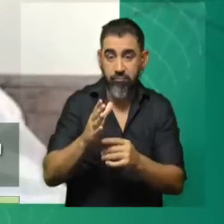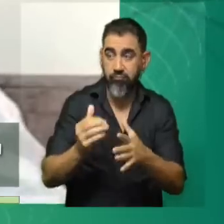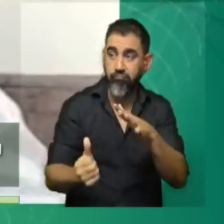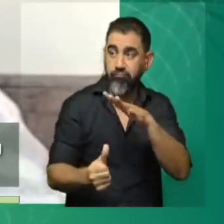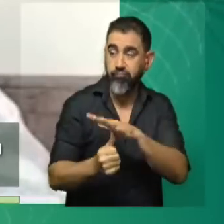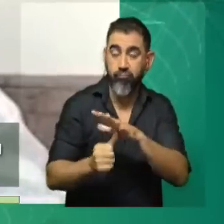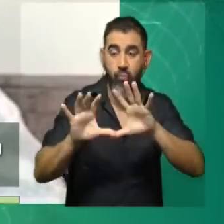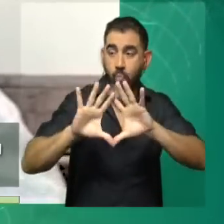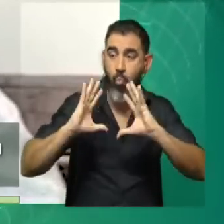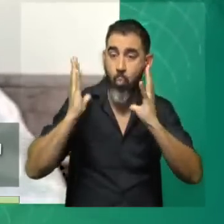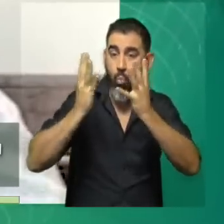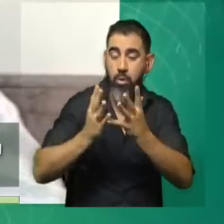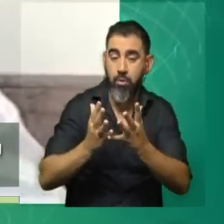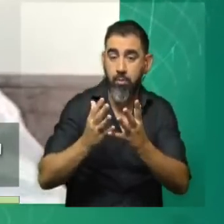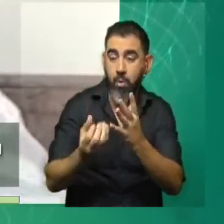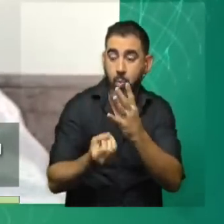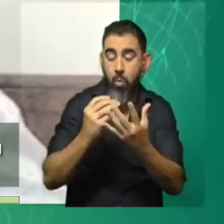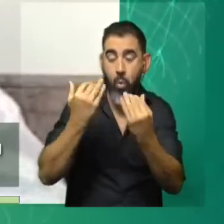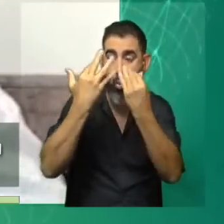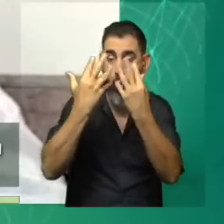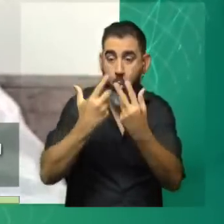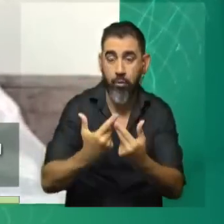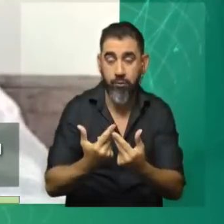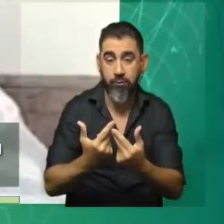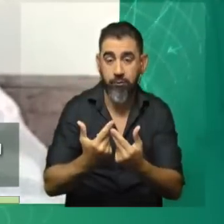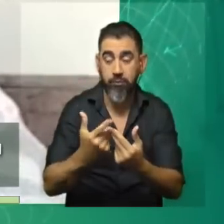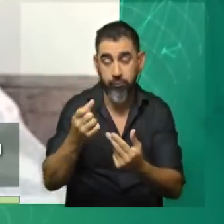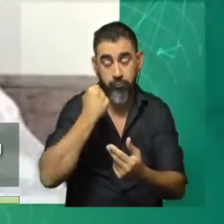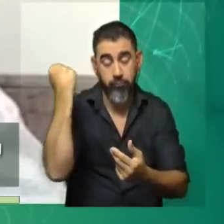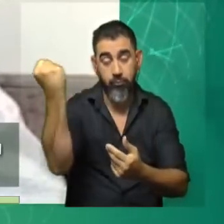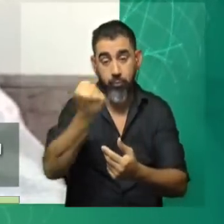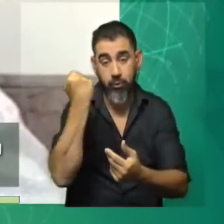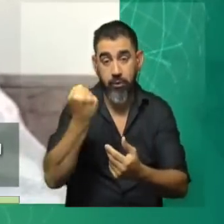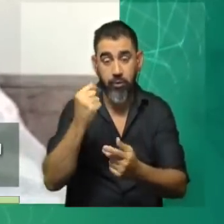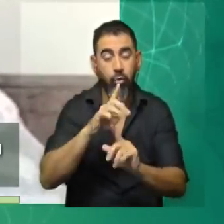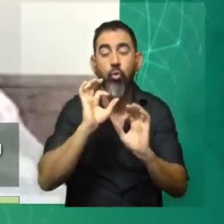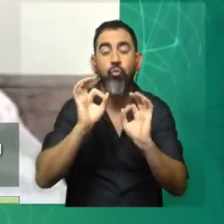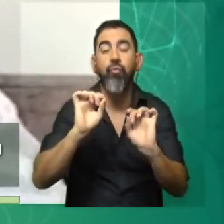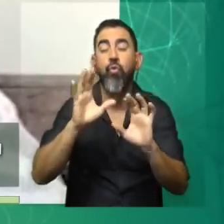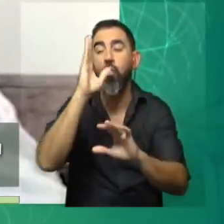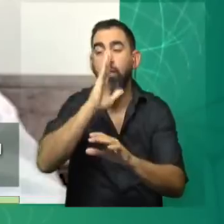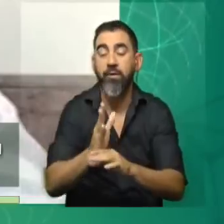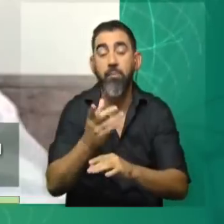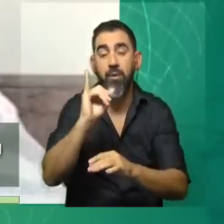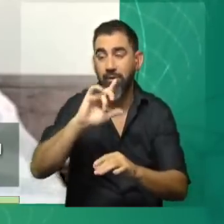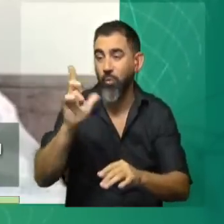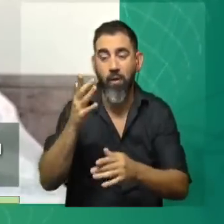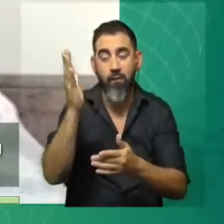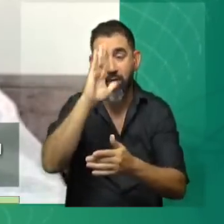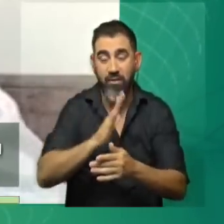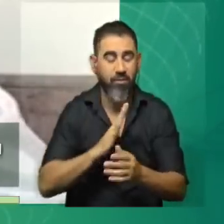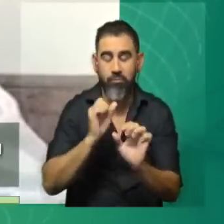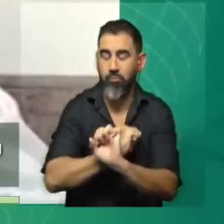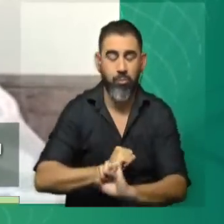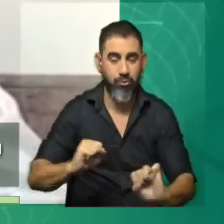desorden mundial para crear un nuevo orden va a ser muy importante. No alcanza solo con Brasil, pero sin Brasil era imposible.